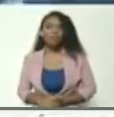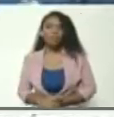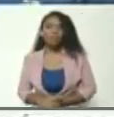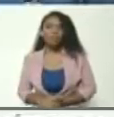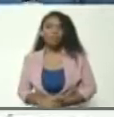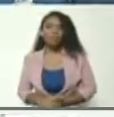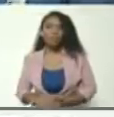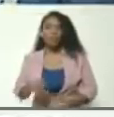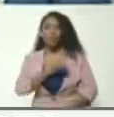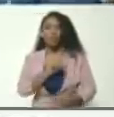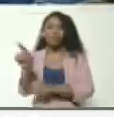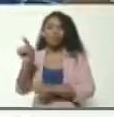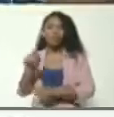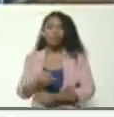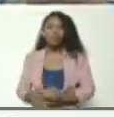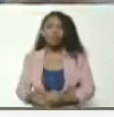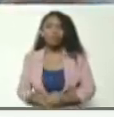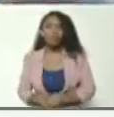¡Cúmplase!